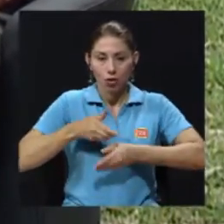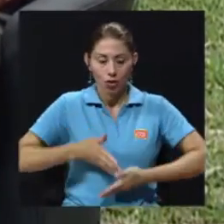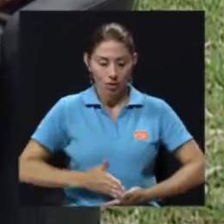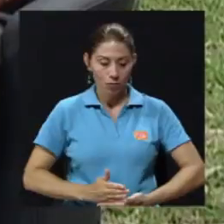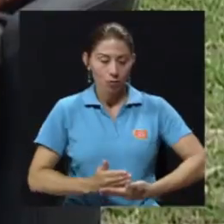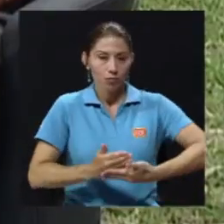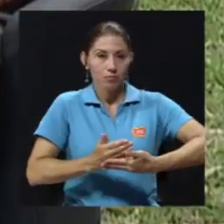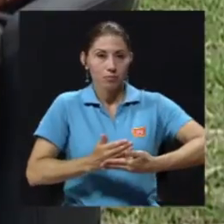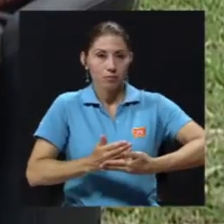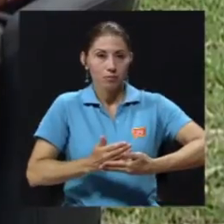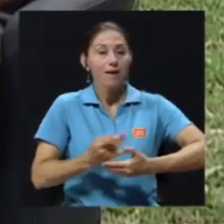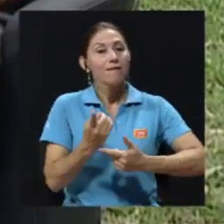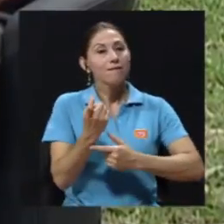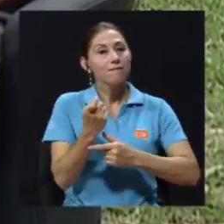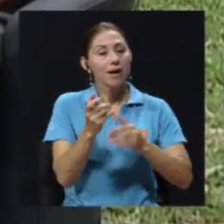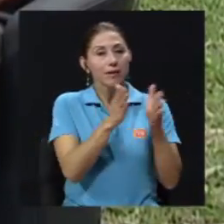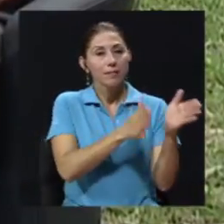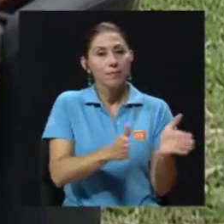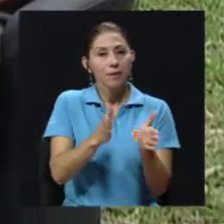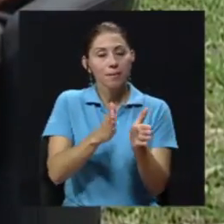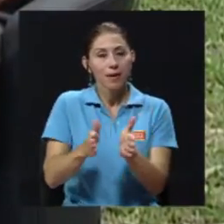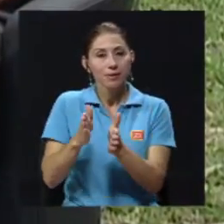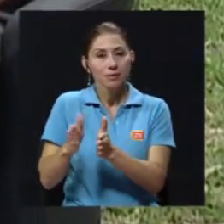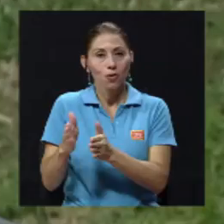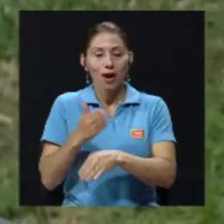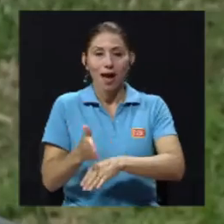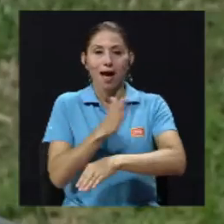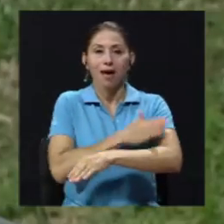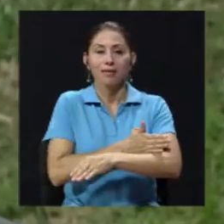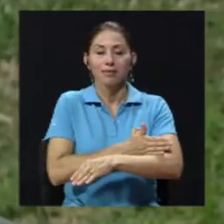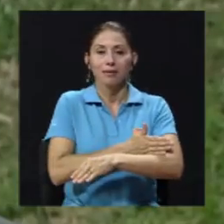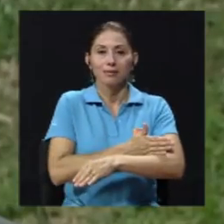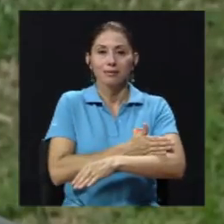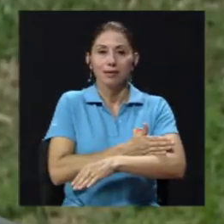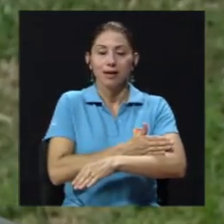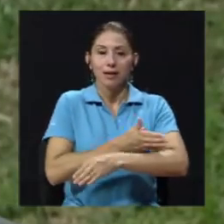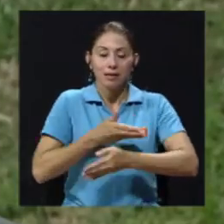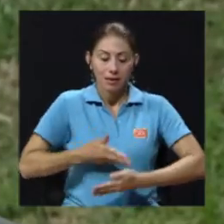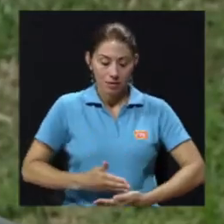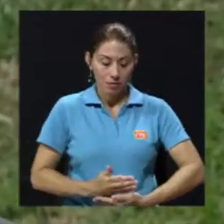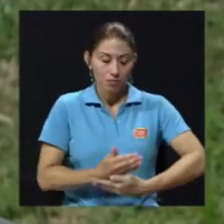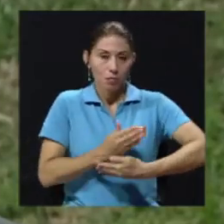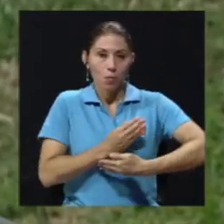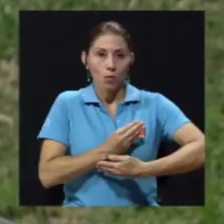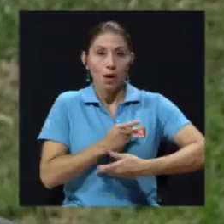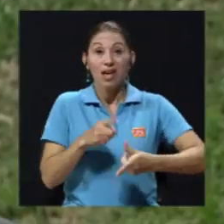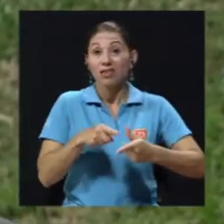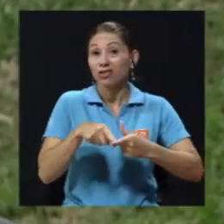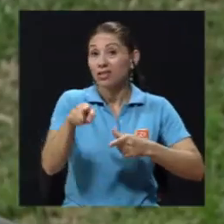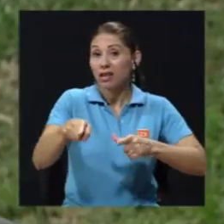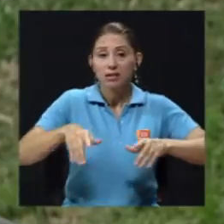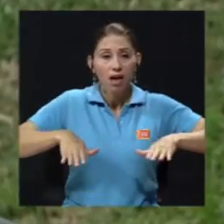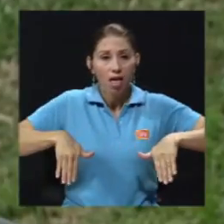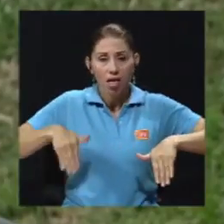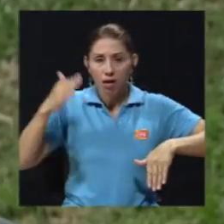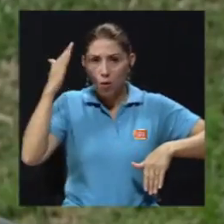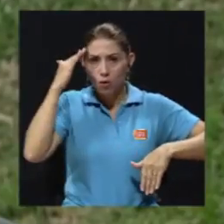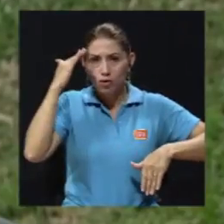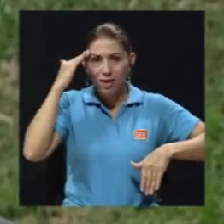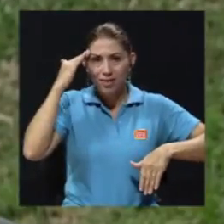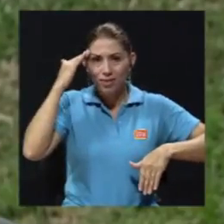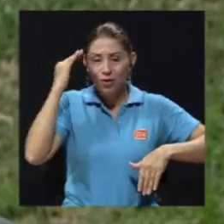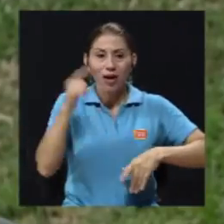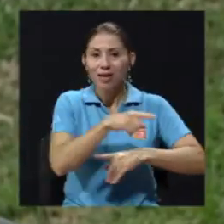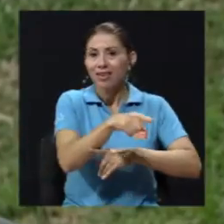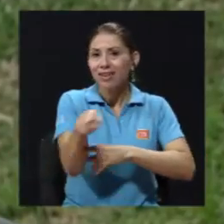que tienen previa a este proceso de lactancia, y por lo tanto al no obtener un adecuado conocimiento ni tampoco